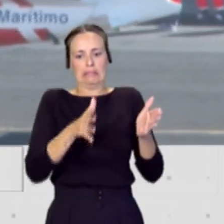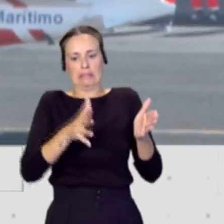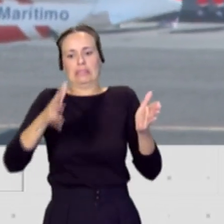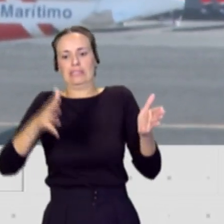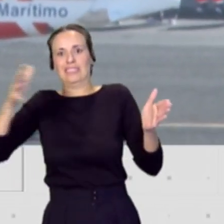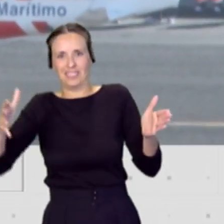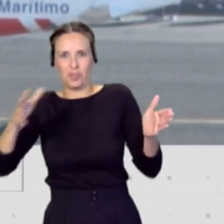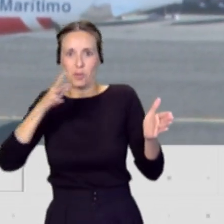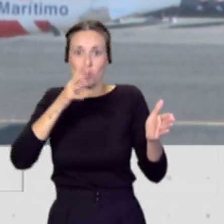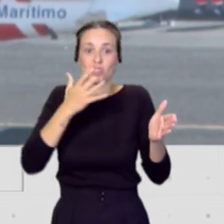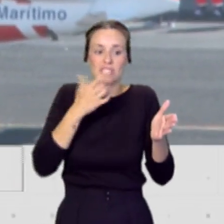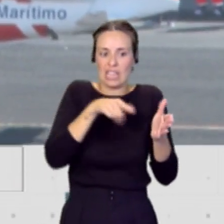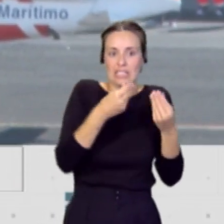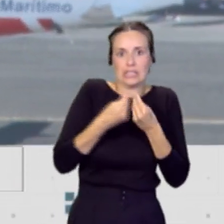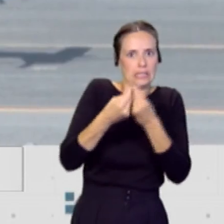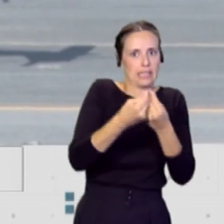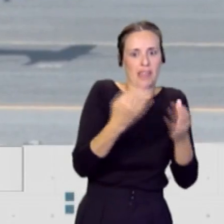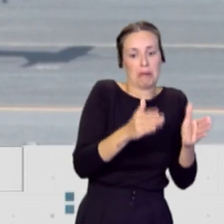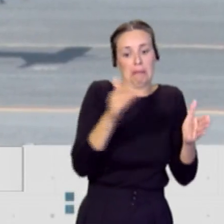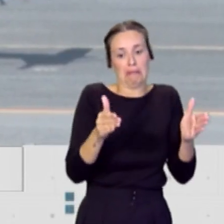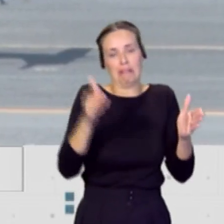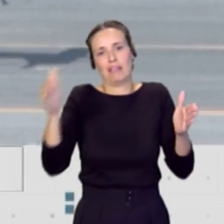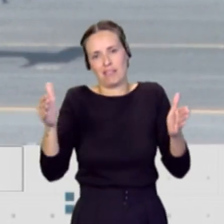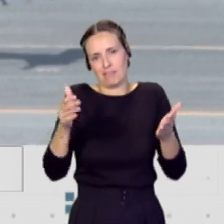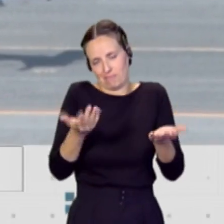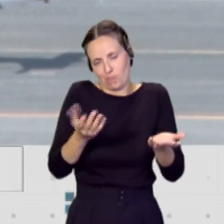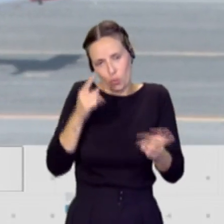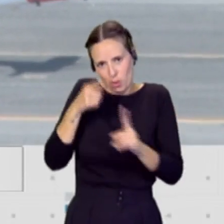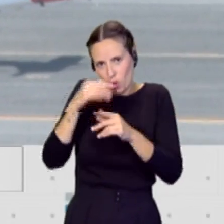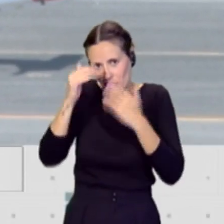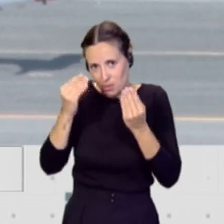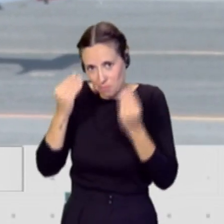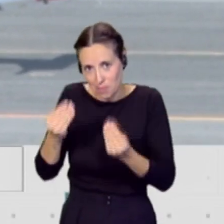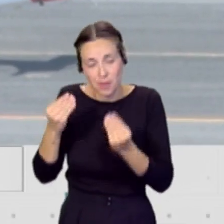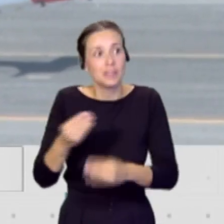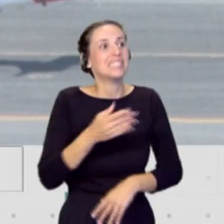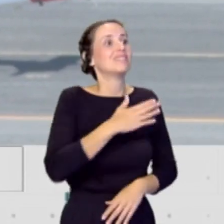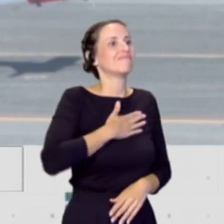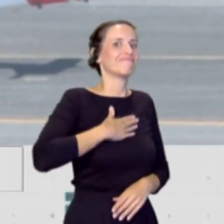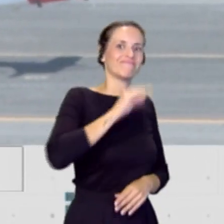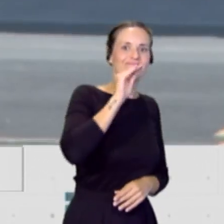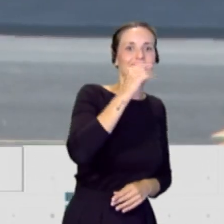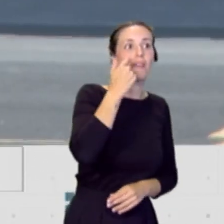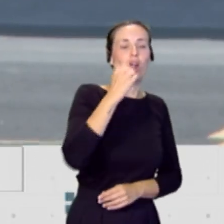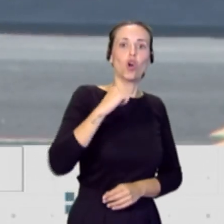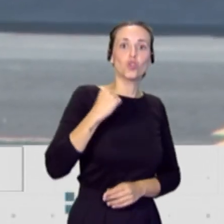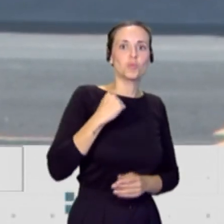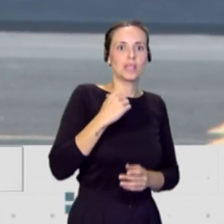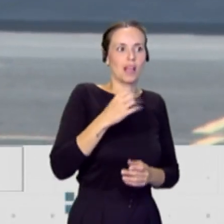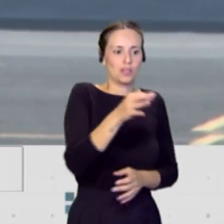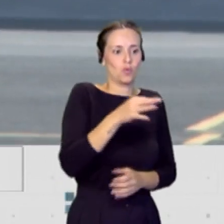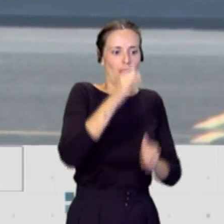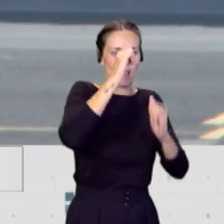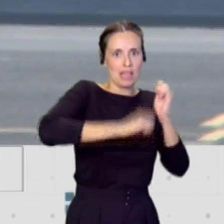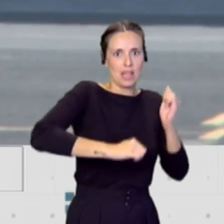agarrotada de personas. Precisamente por eso le iba a preguntar de cómo se ha ido adaptando el hospital insular de la Isla del Hierro conforme